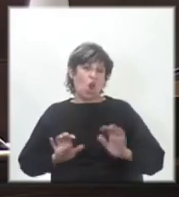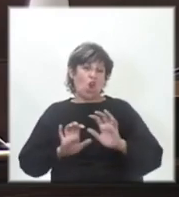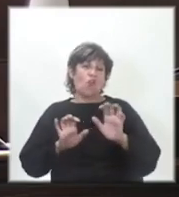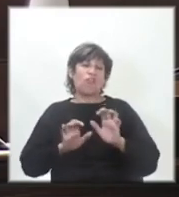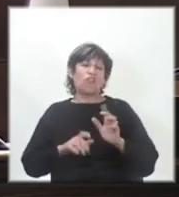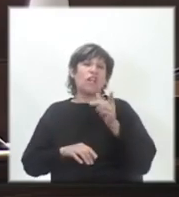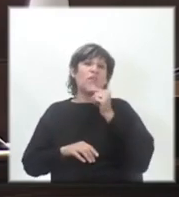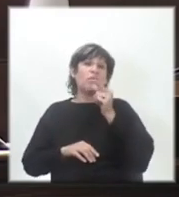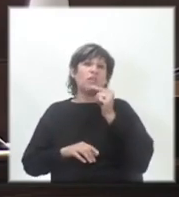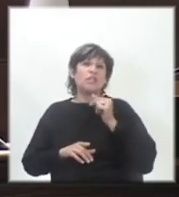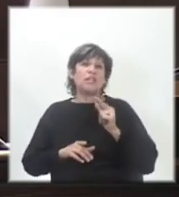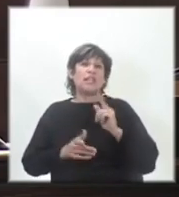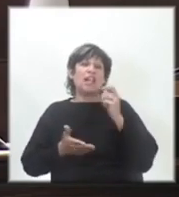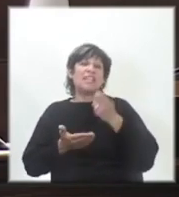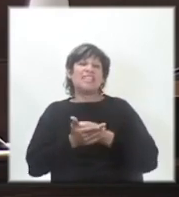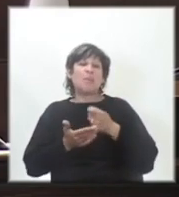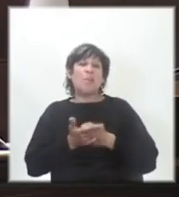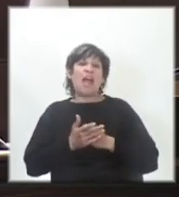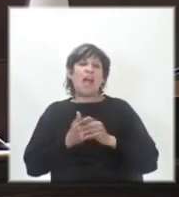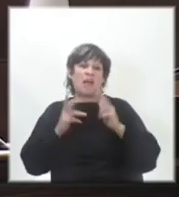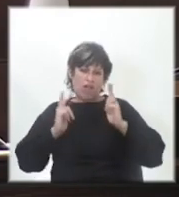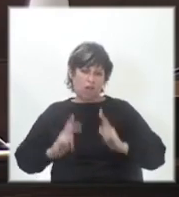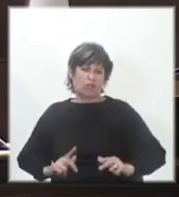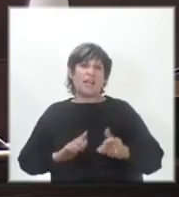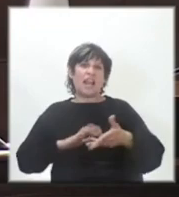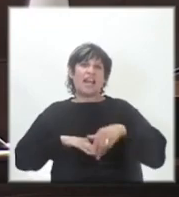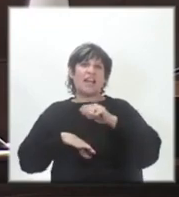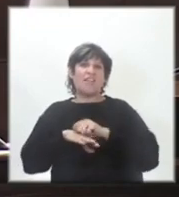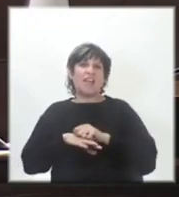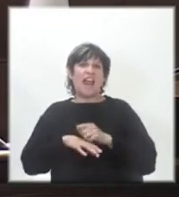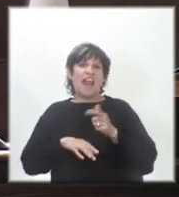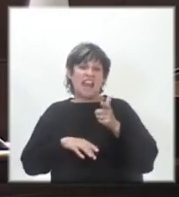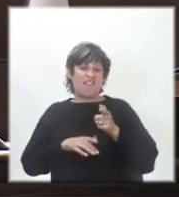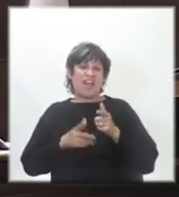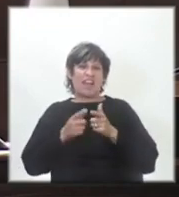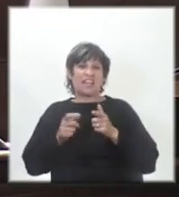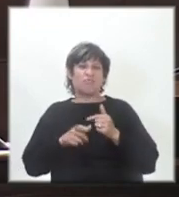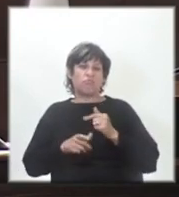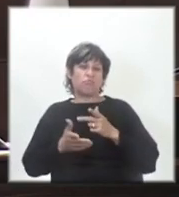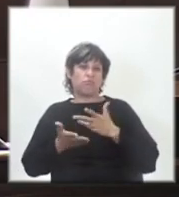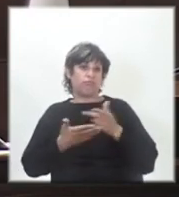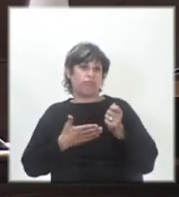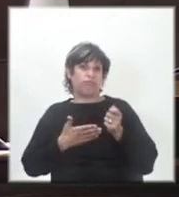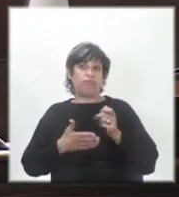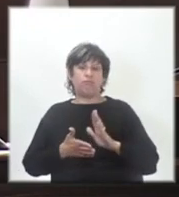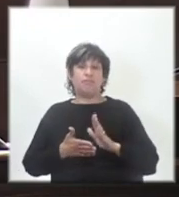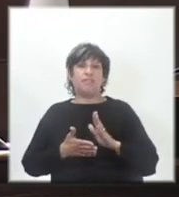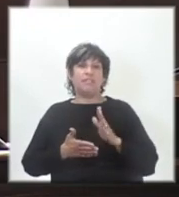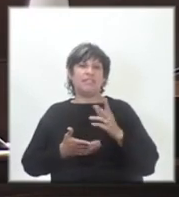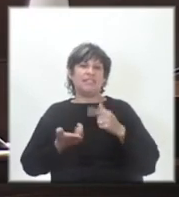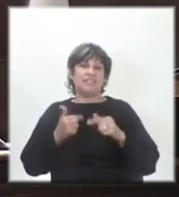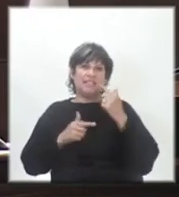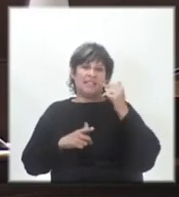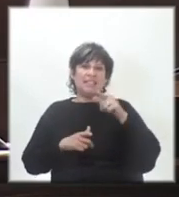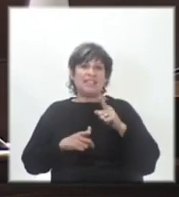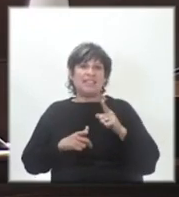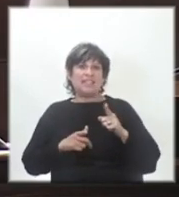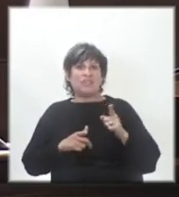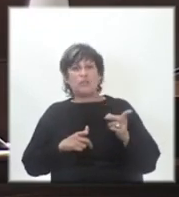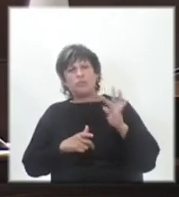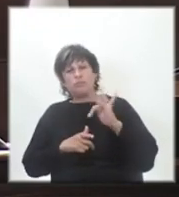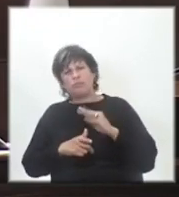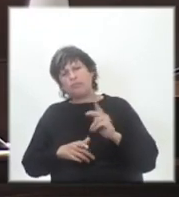policiales se pagaban. Los uniformes, los zapatos, las balas. Si tiraban, te cobraban. Pasaban su vida trabajando,